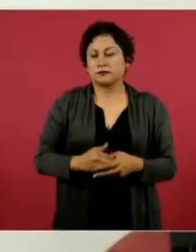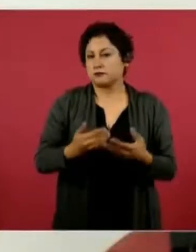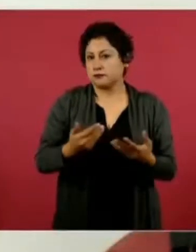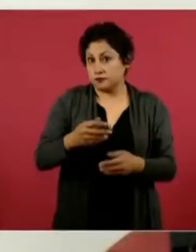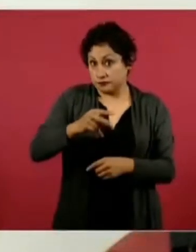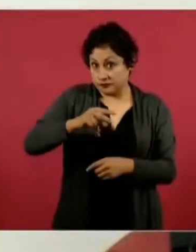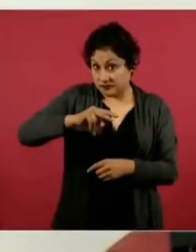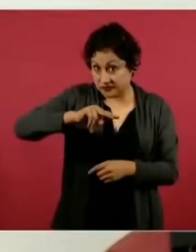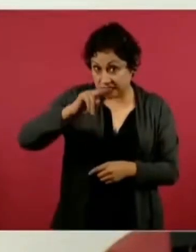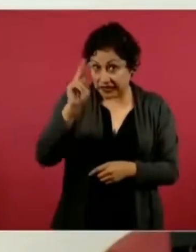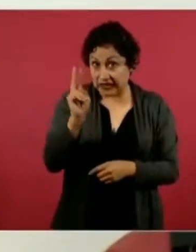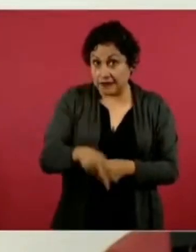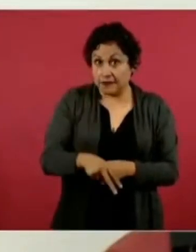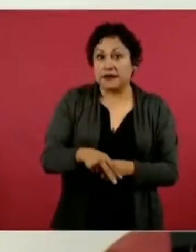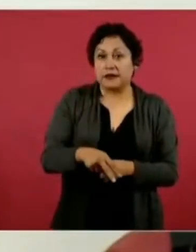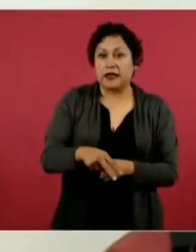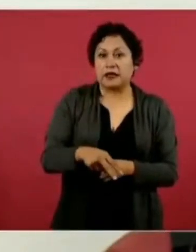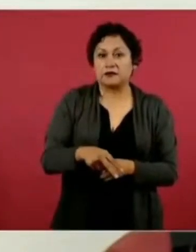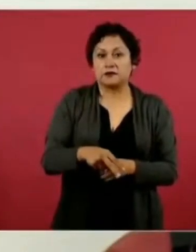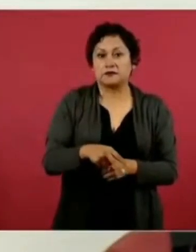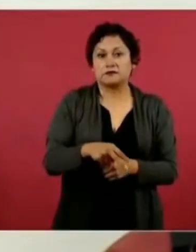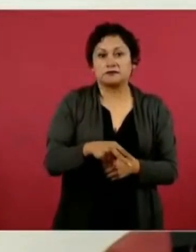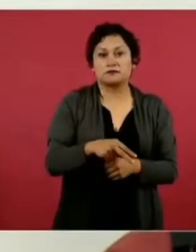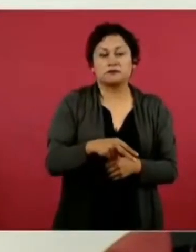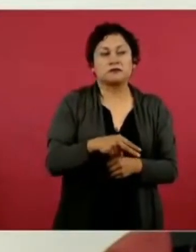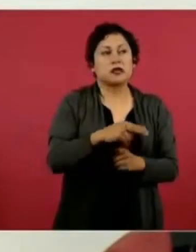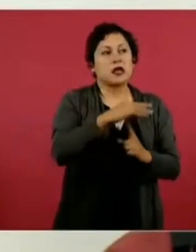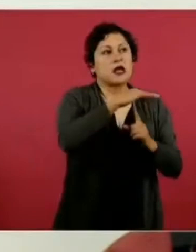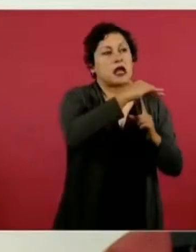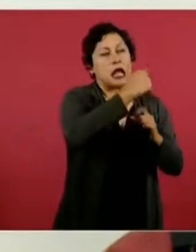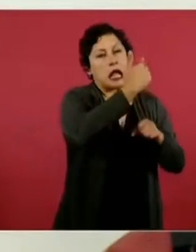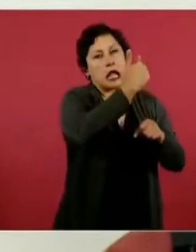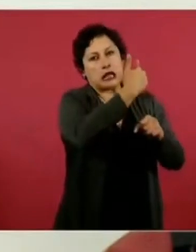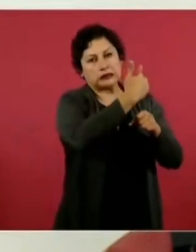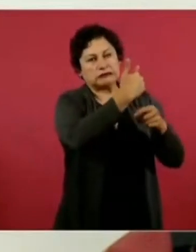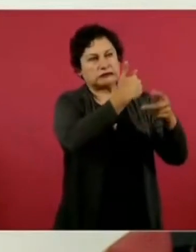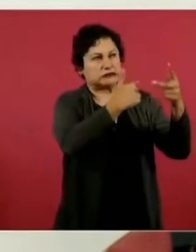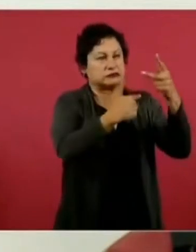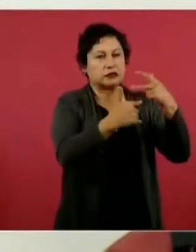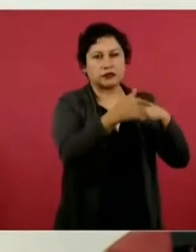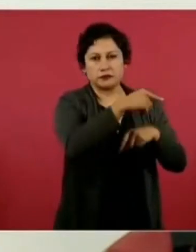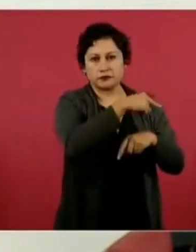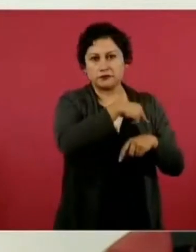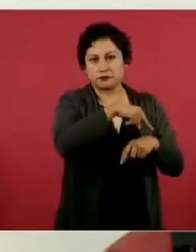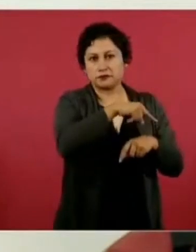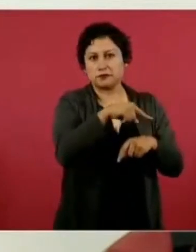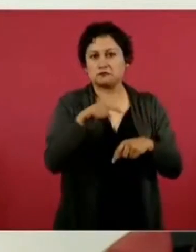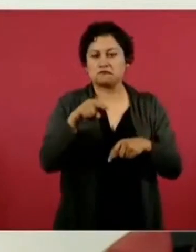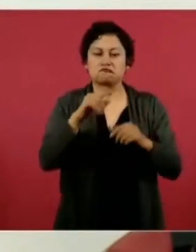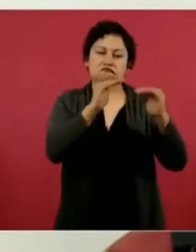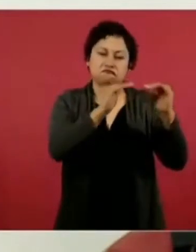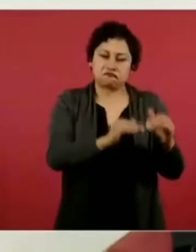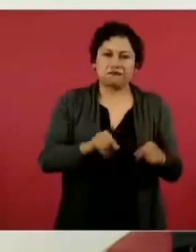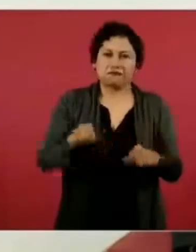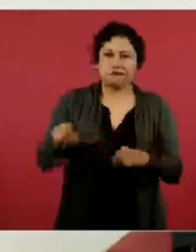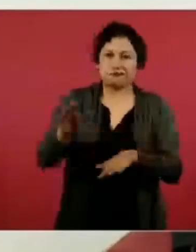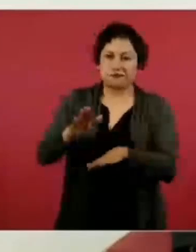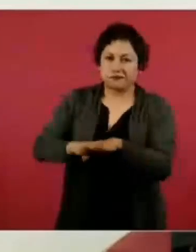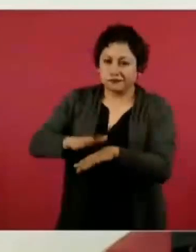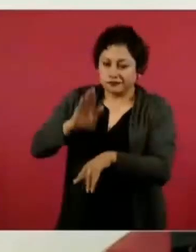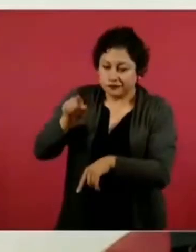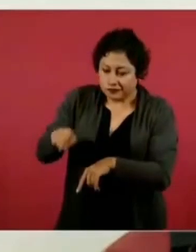artefactos explosivos sobre el terreno que con los drones. Pero